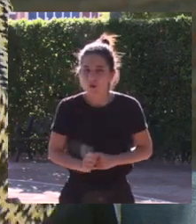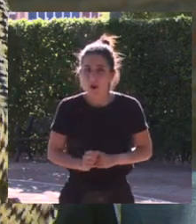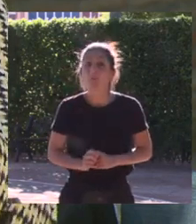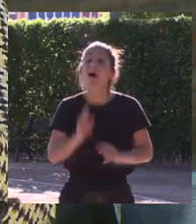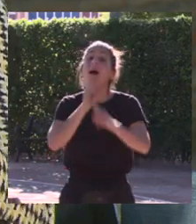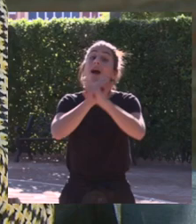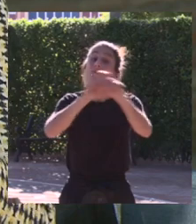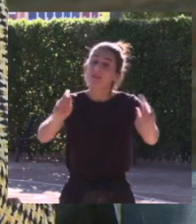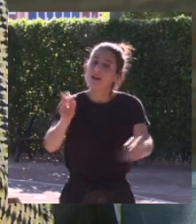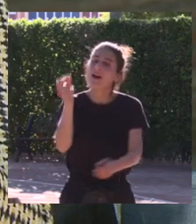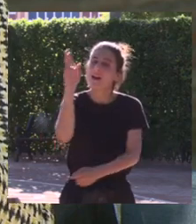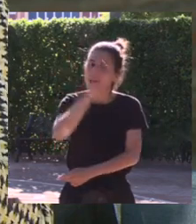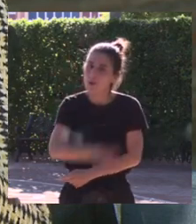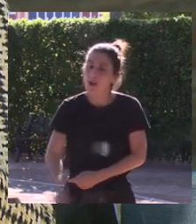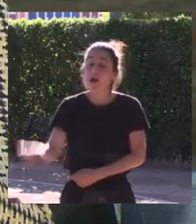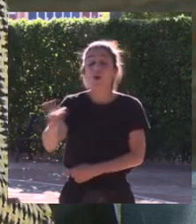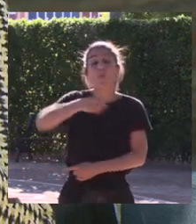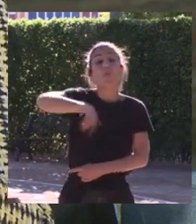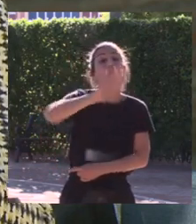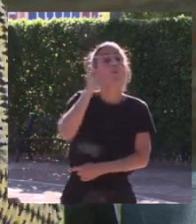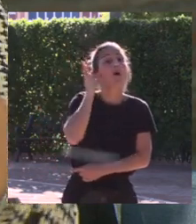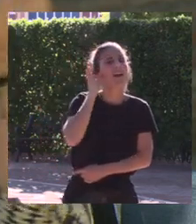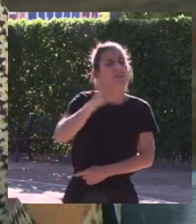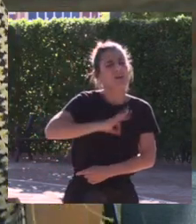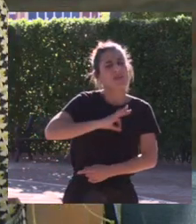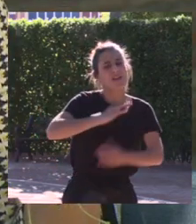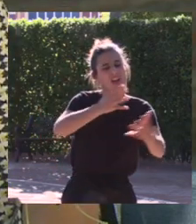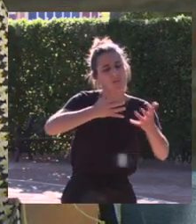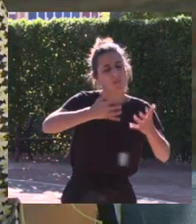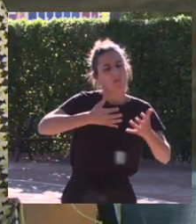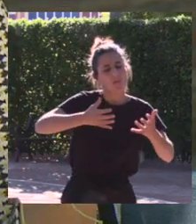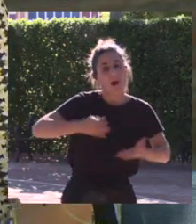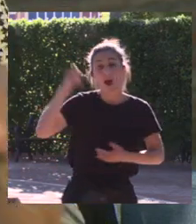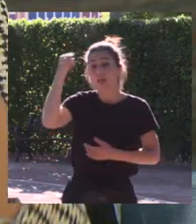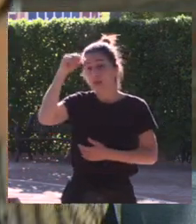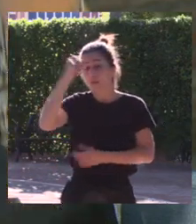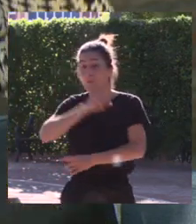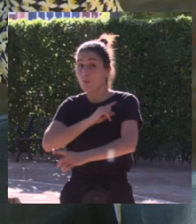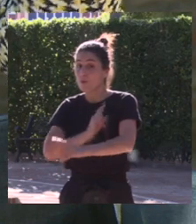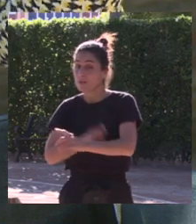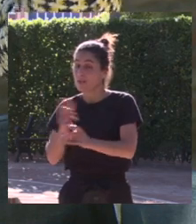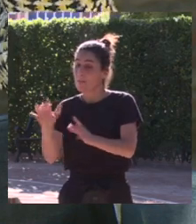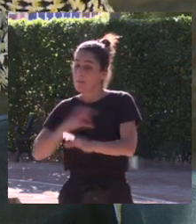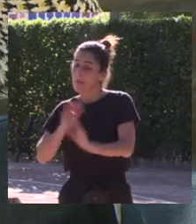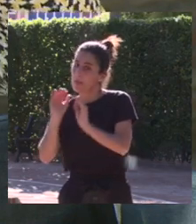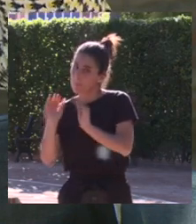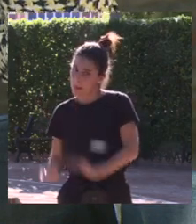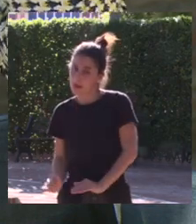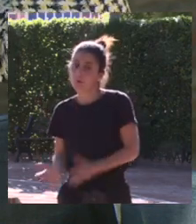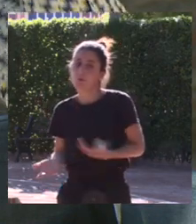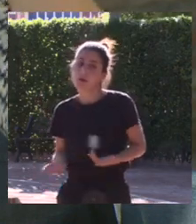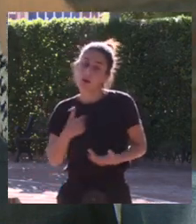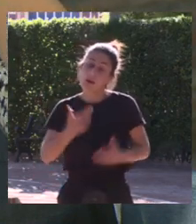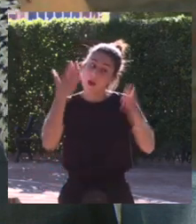nuestras deportistas han conseguido más medallas que nuestros deportistas y eso chapó chapó para